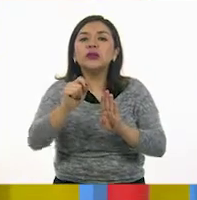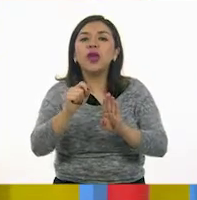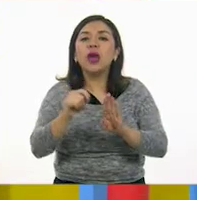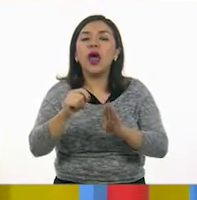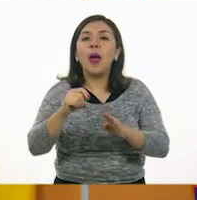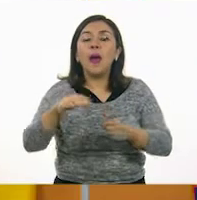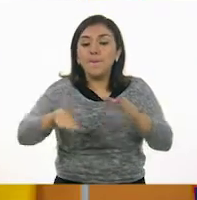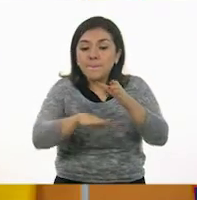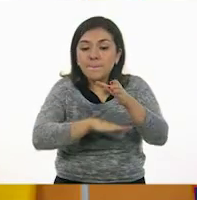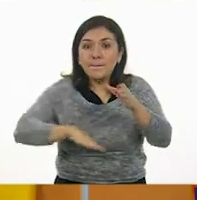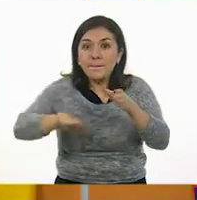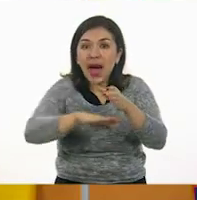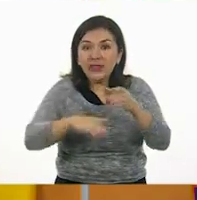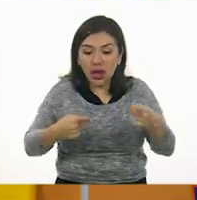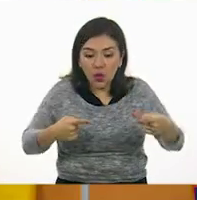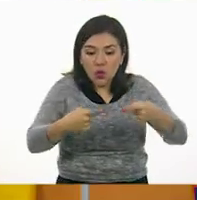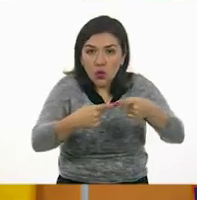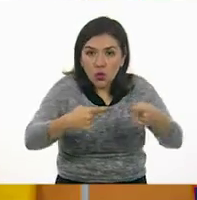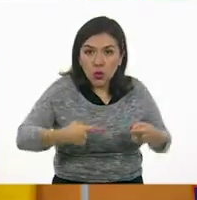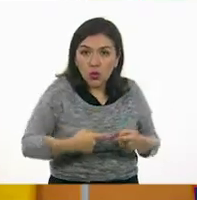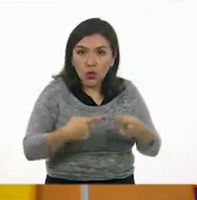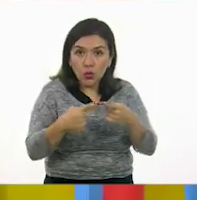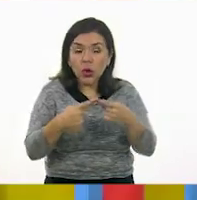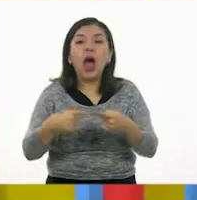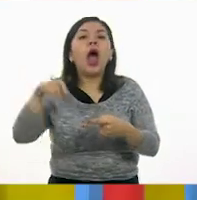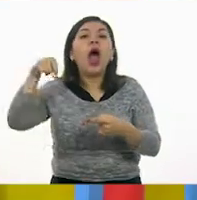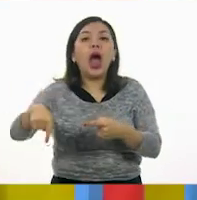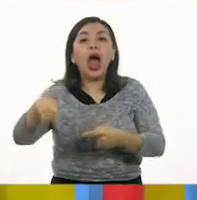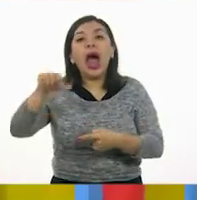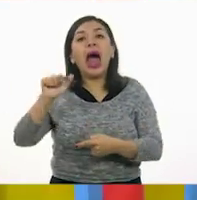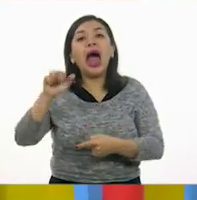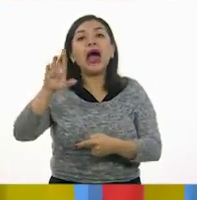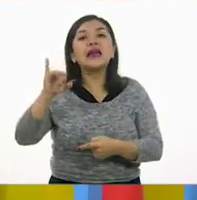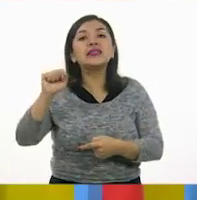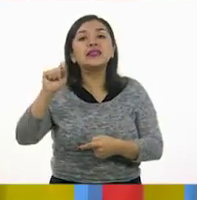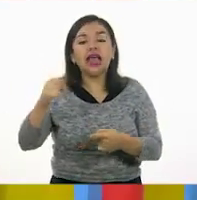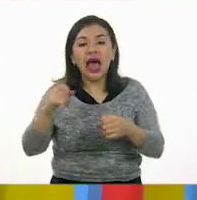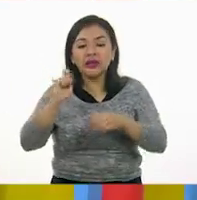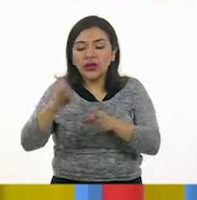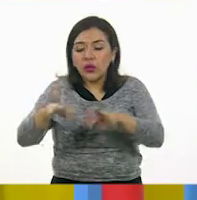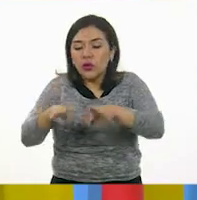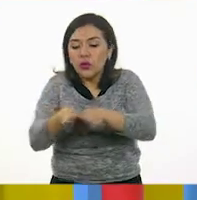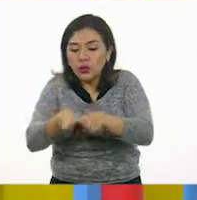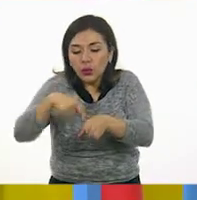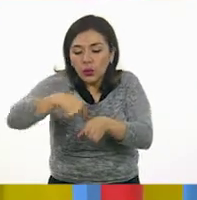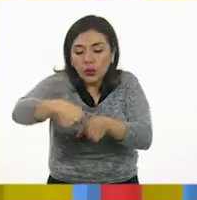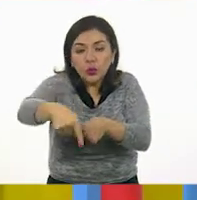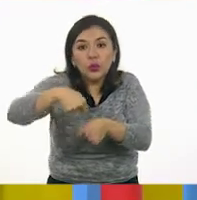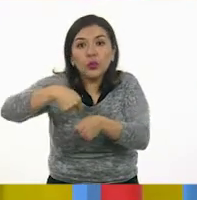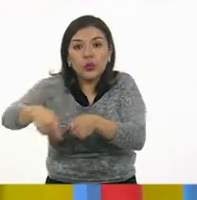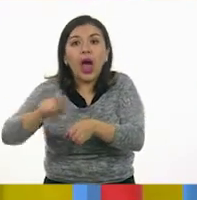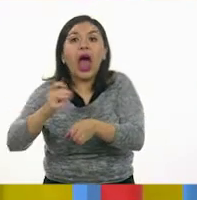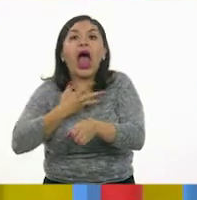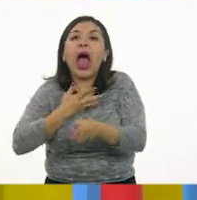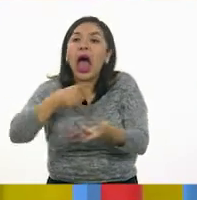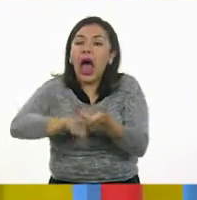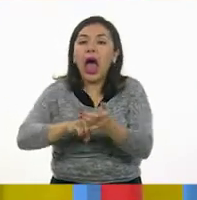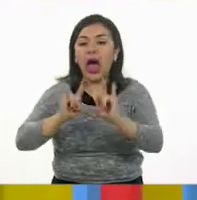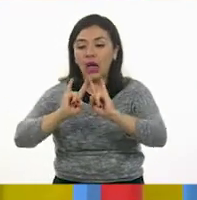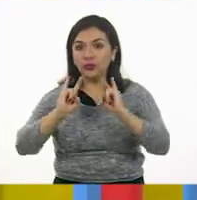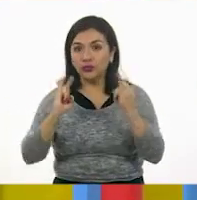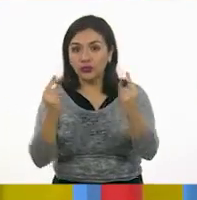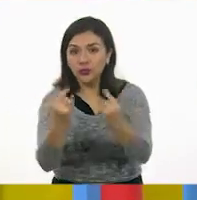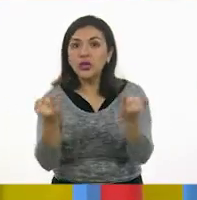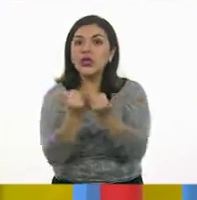bases, como aquí las aristas, que aquí sí cuentan tanto las bases como las caras, ¿verdad? Sí.